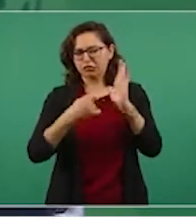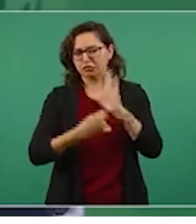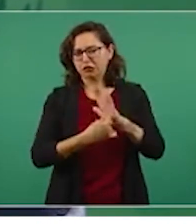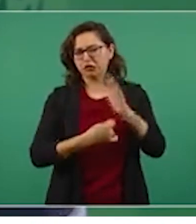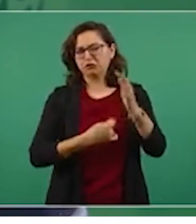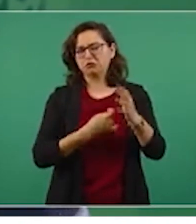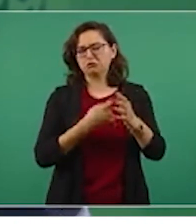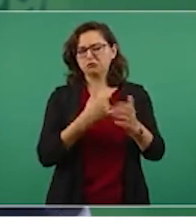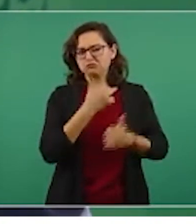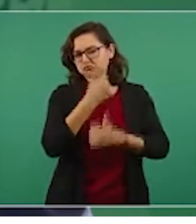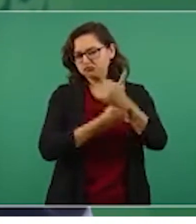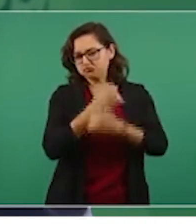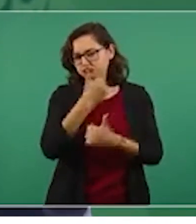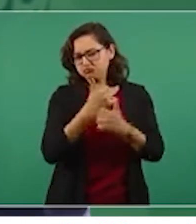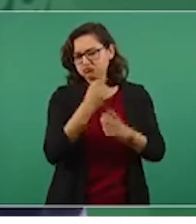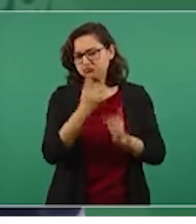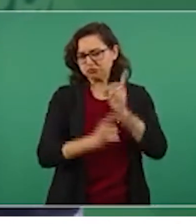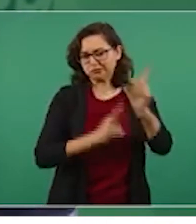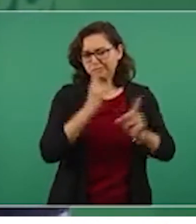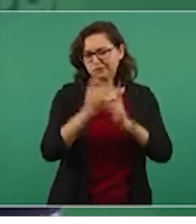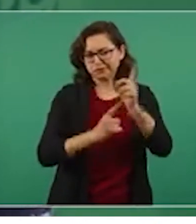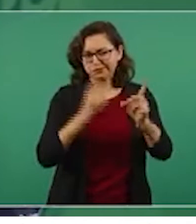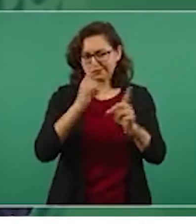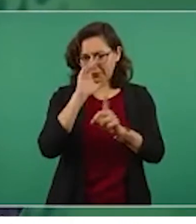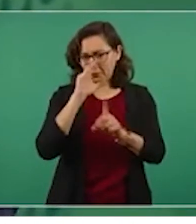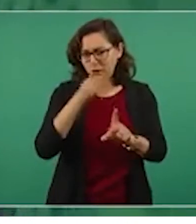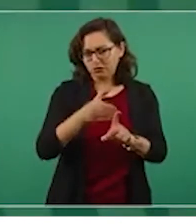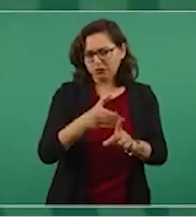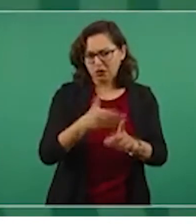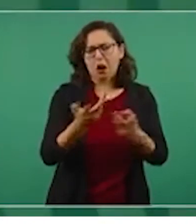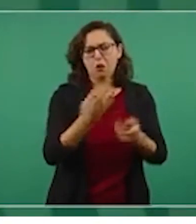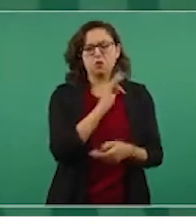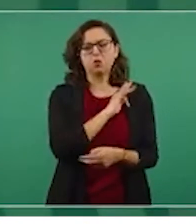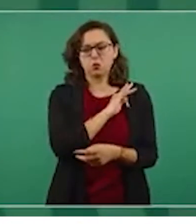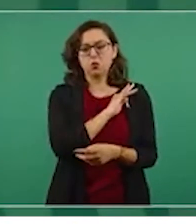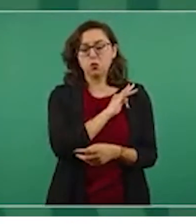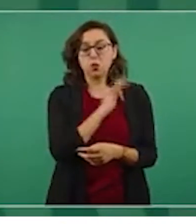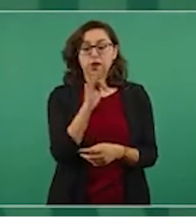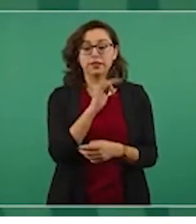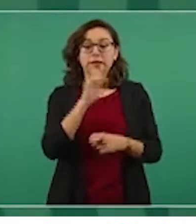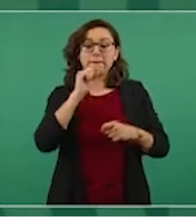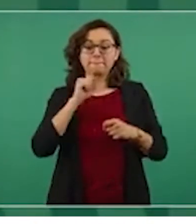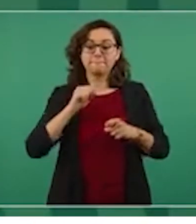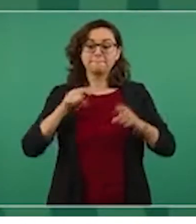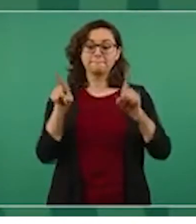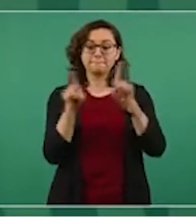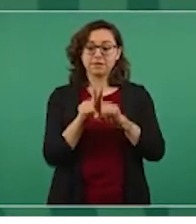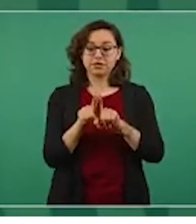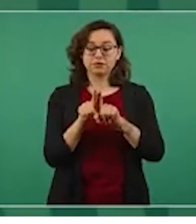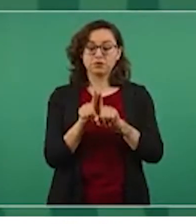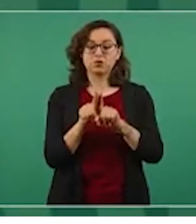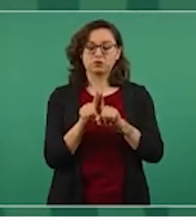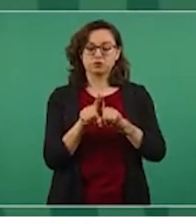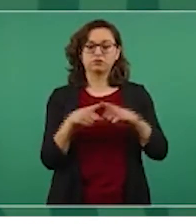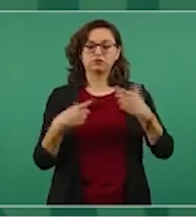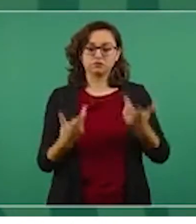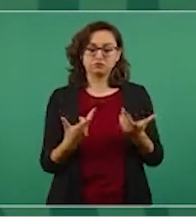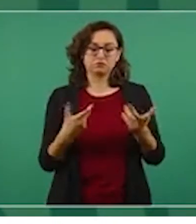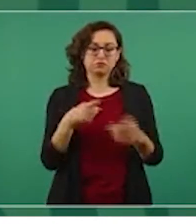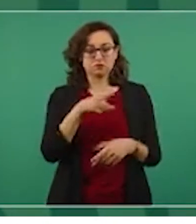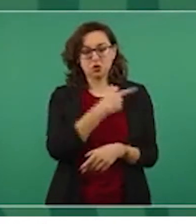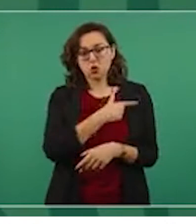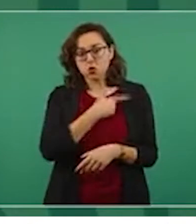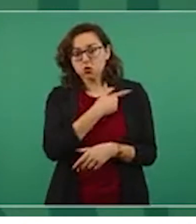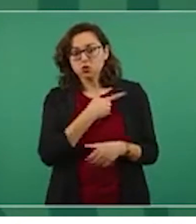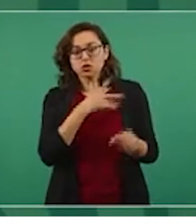deporte y también practicar el deporte que les gusta.